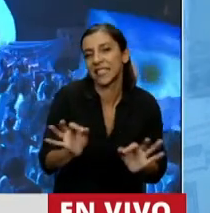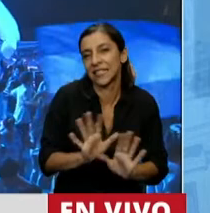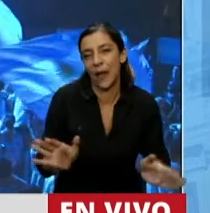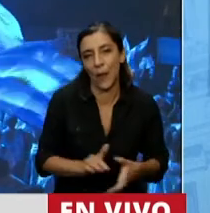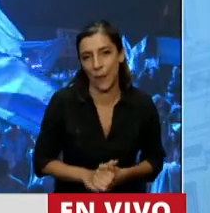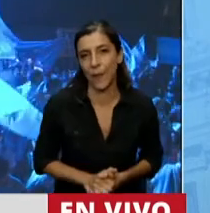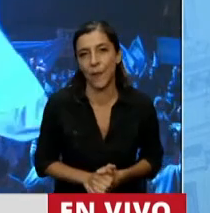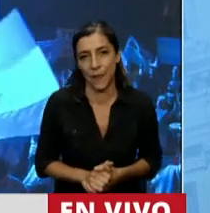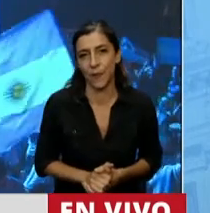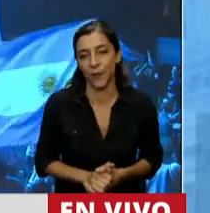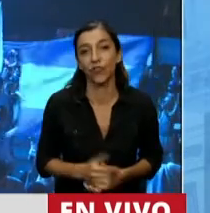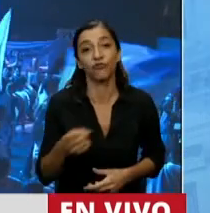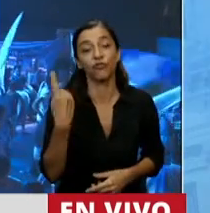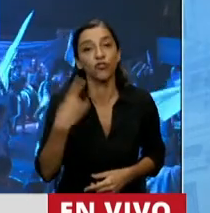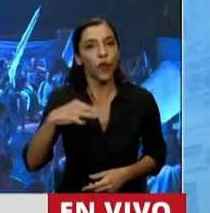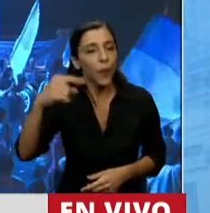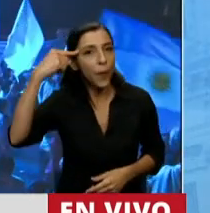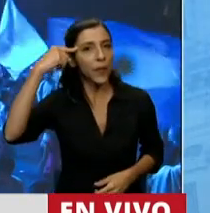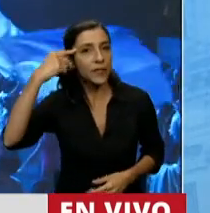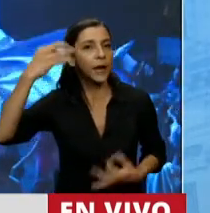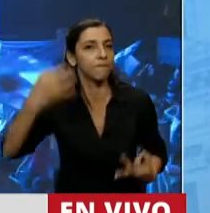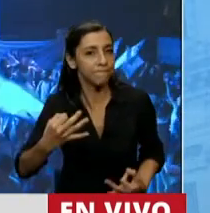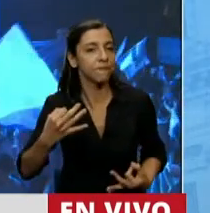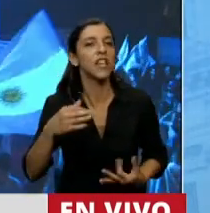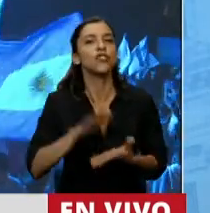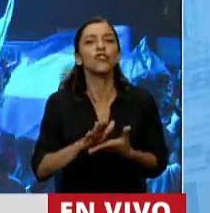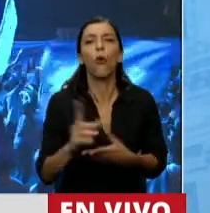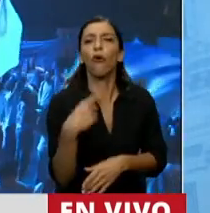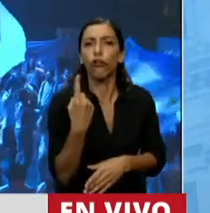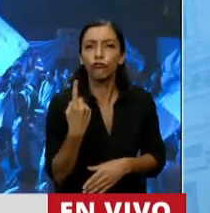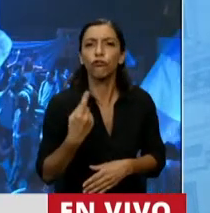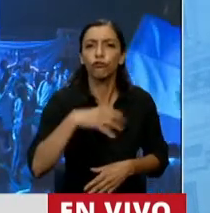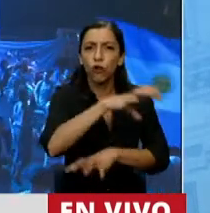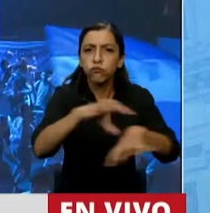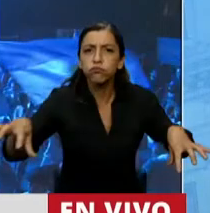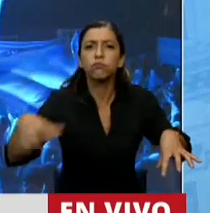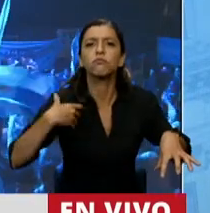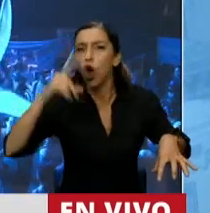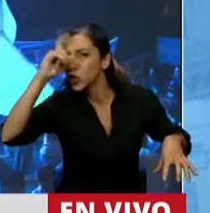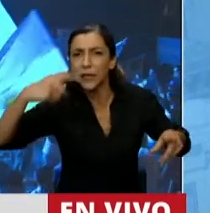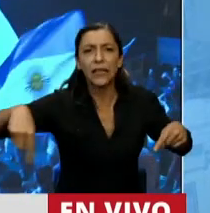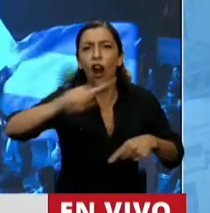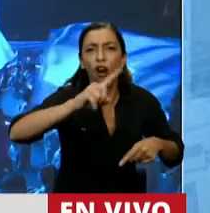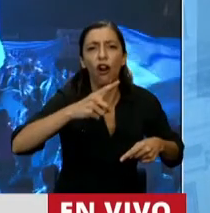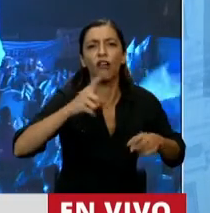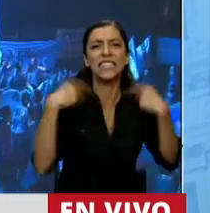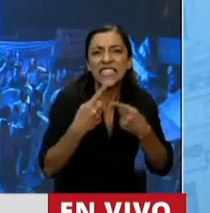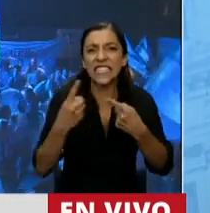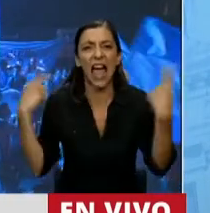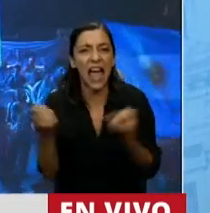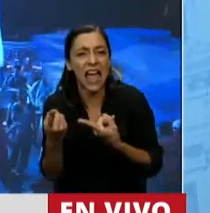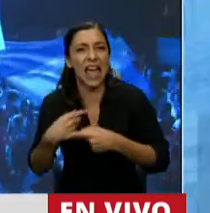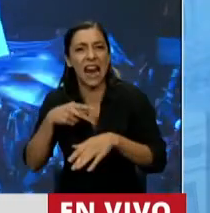yo creo que lo que tenemos que ponernos a pensar es si tenemos la infraestructura necesaria para dotar a la salud